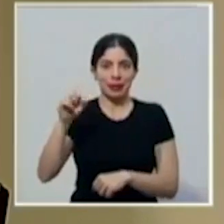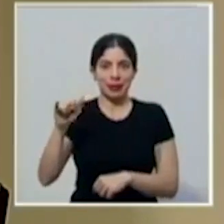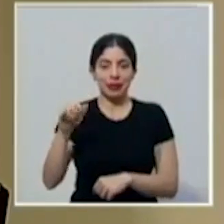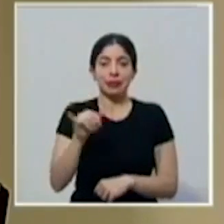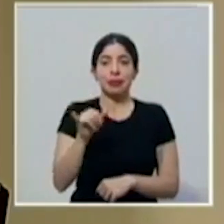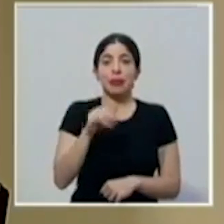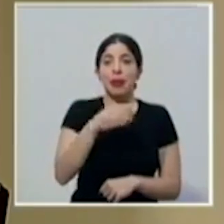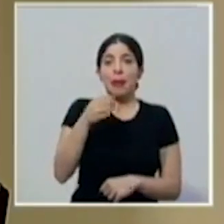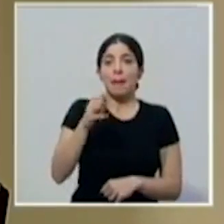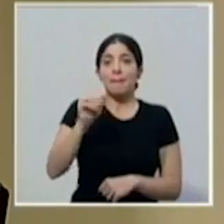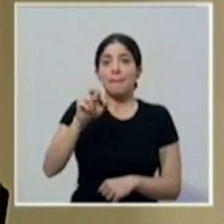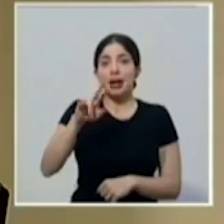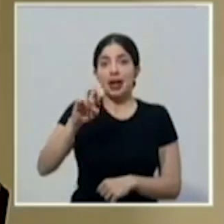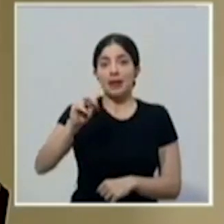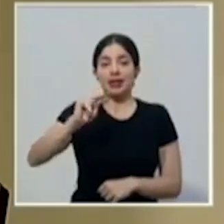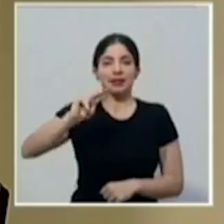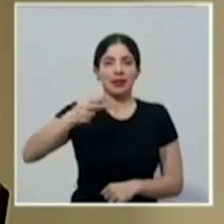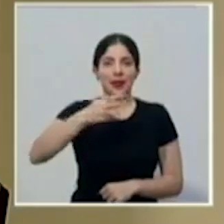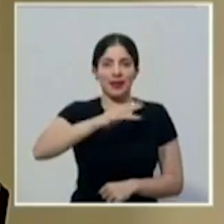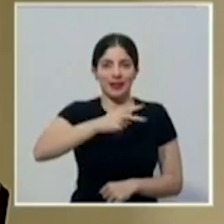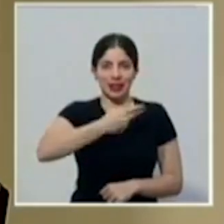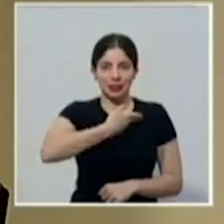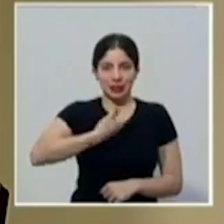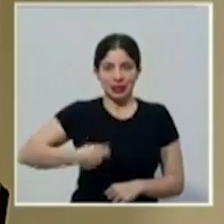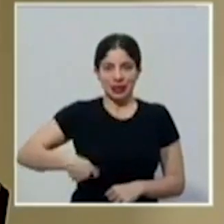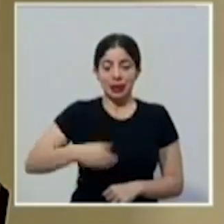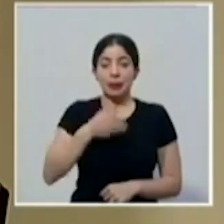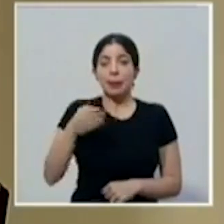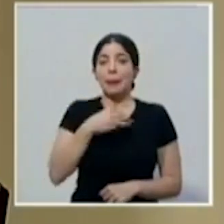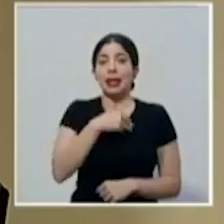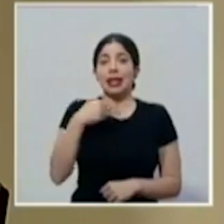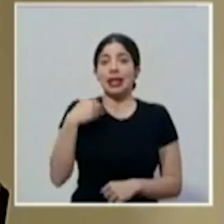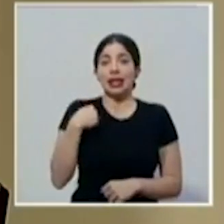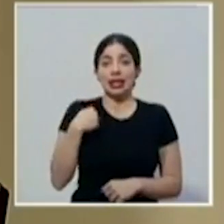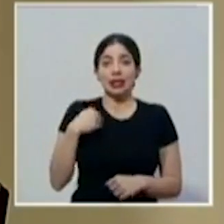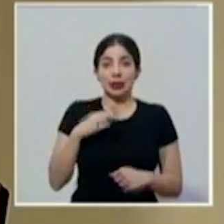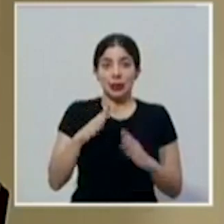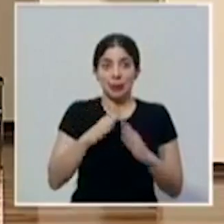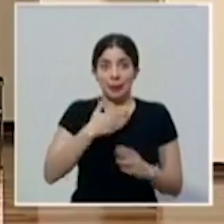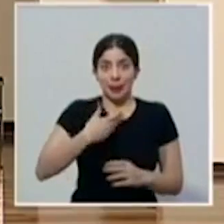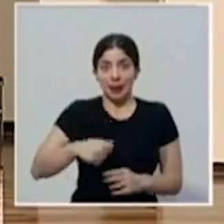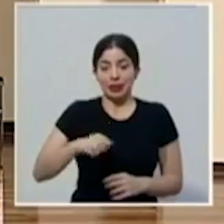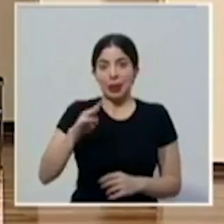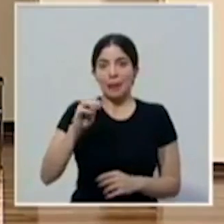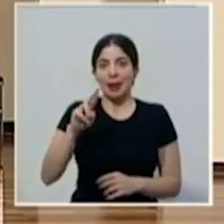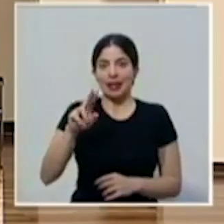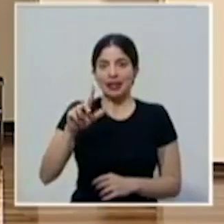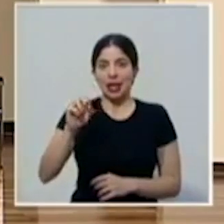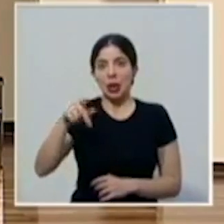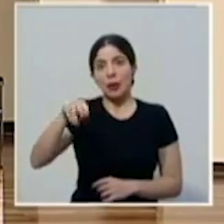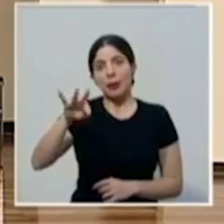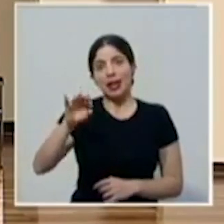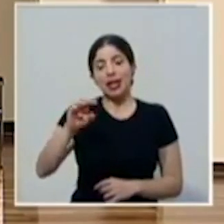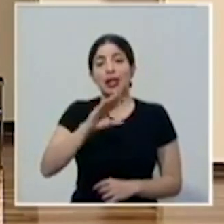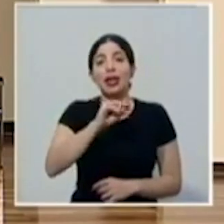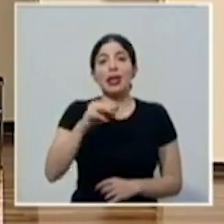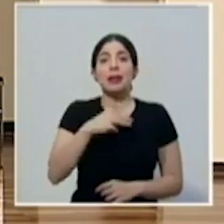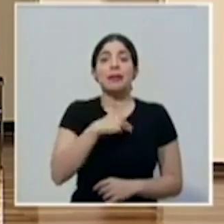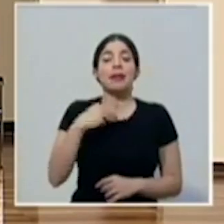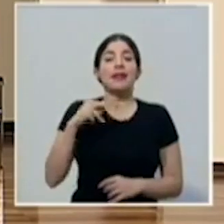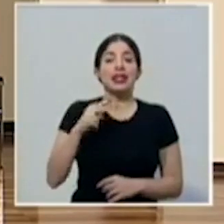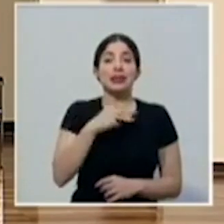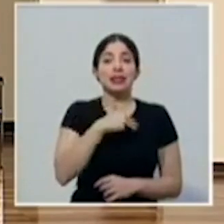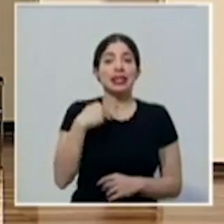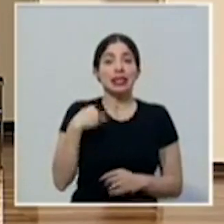Rodríguez, también segundo vicepresidente, al ministro de la Presidencia, don Marcelo Prieto, y a la señora viceministra de la Presidencia, doña